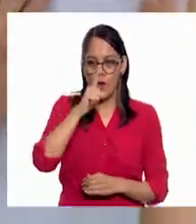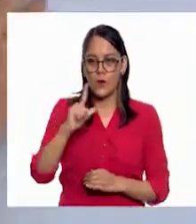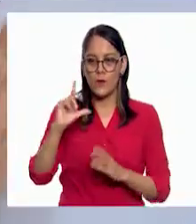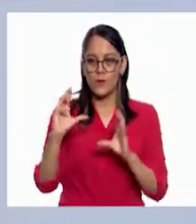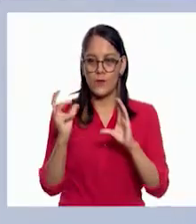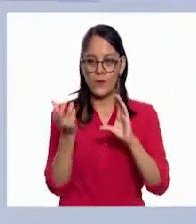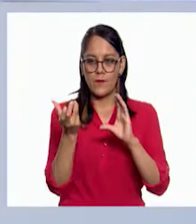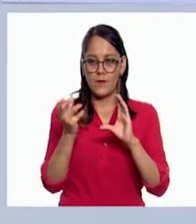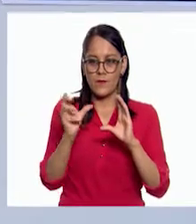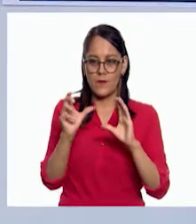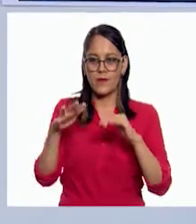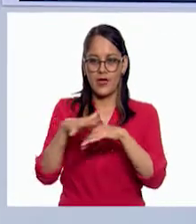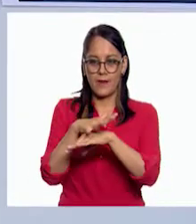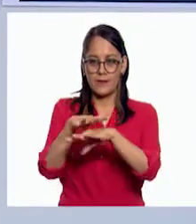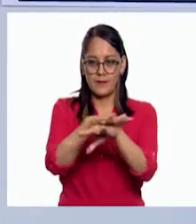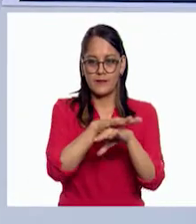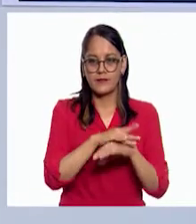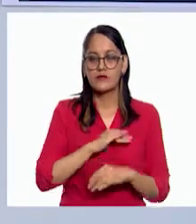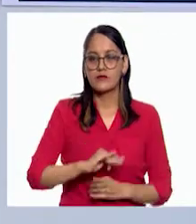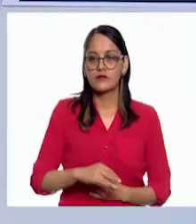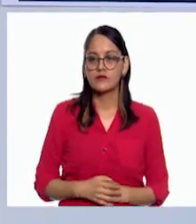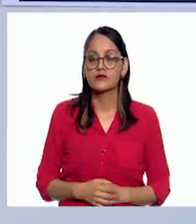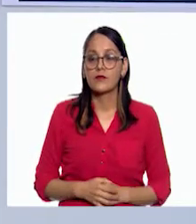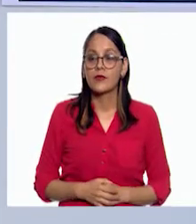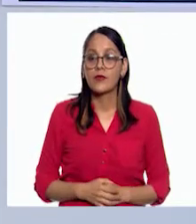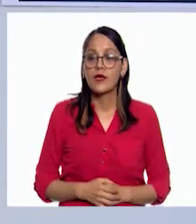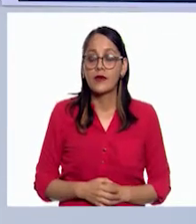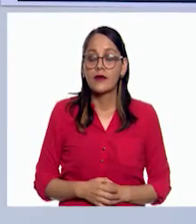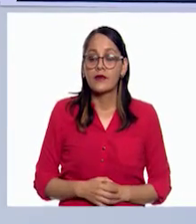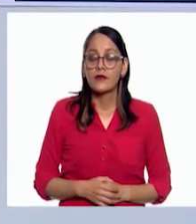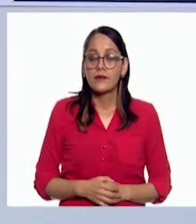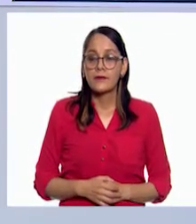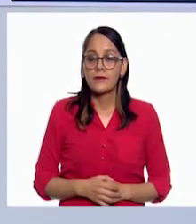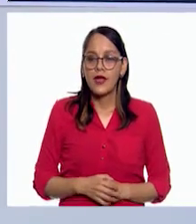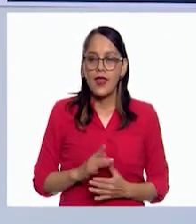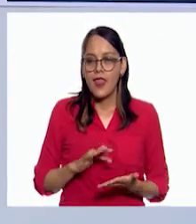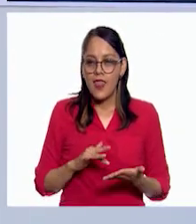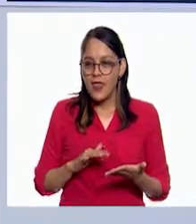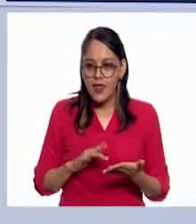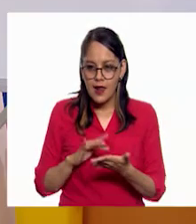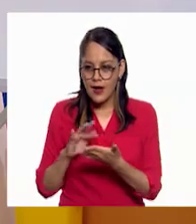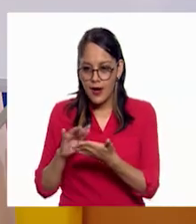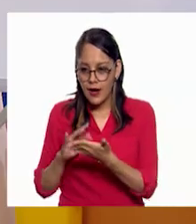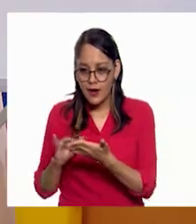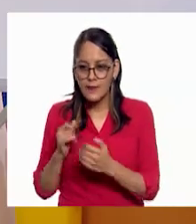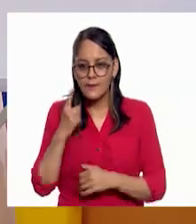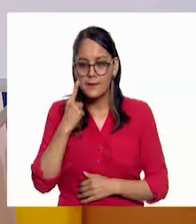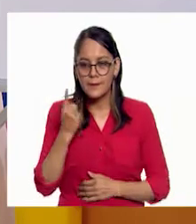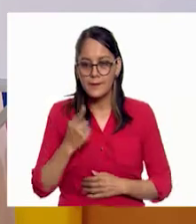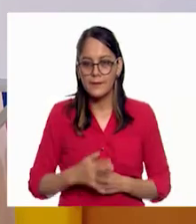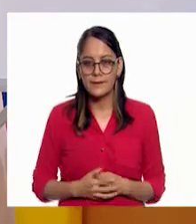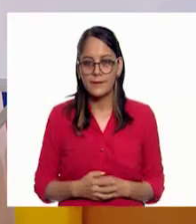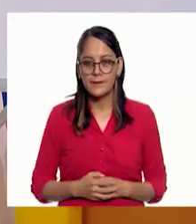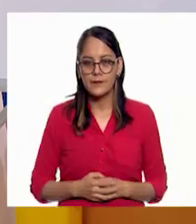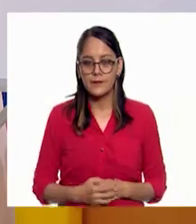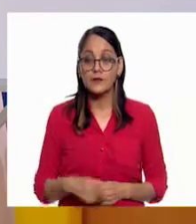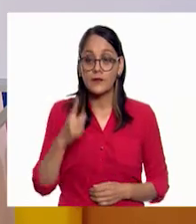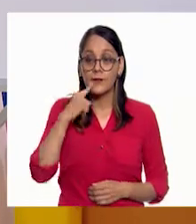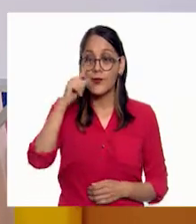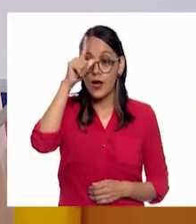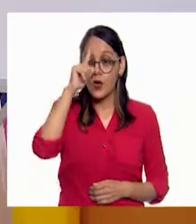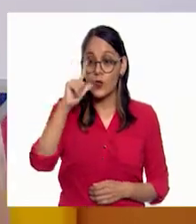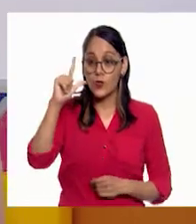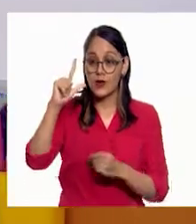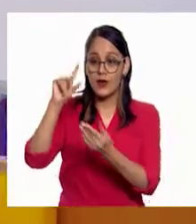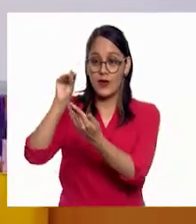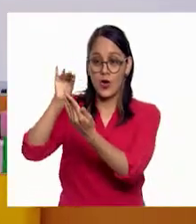lugar. Ah, la luna se forma hace mucho tiempo. La superficie de la luna, las huellas de los astronautas. La luna no emite